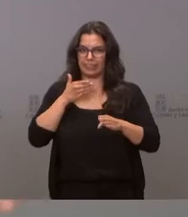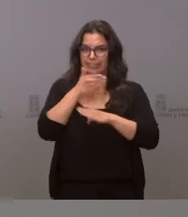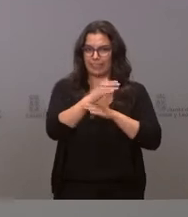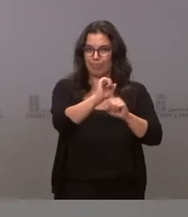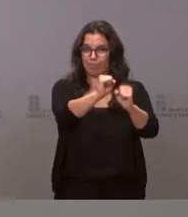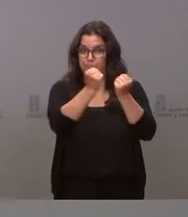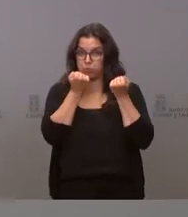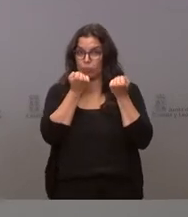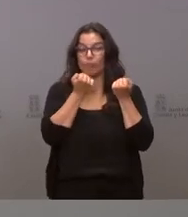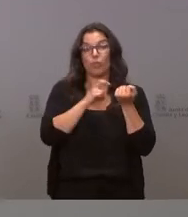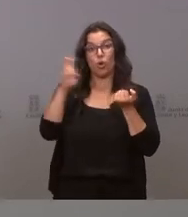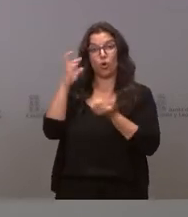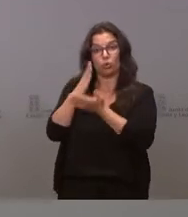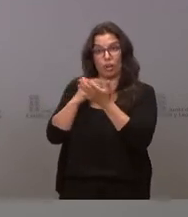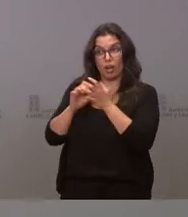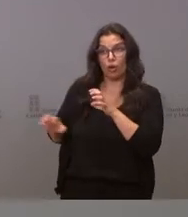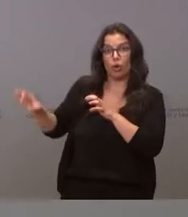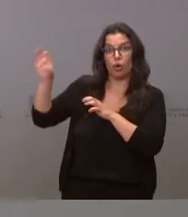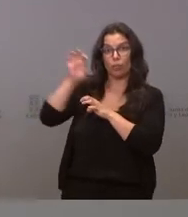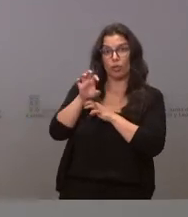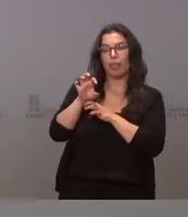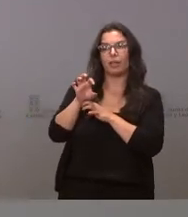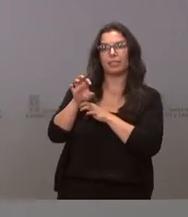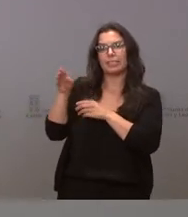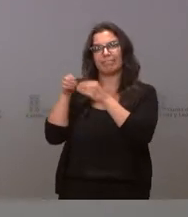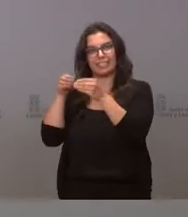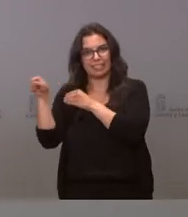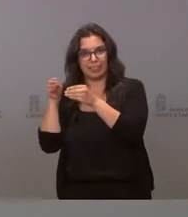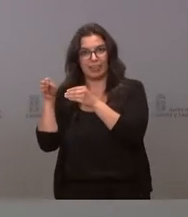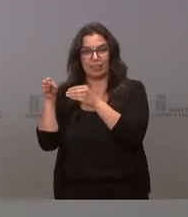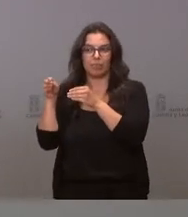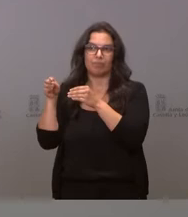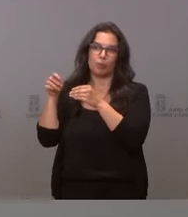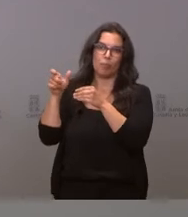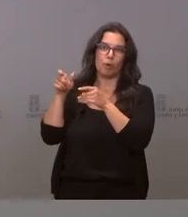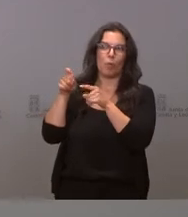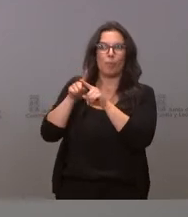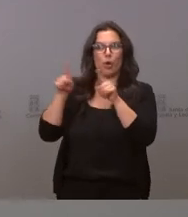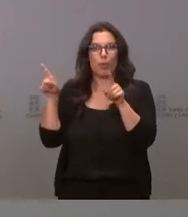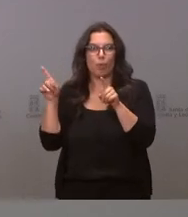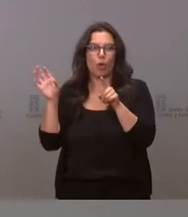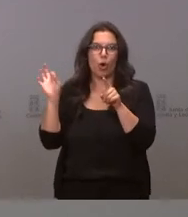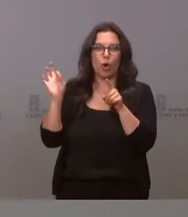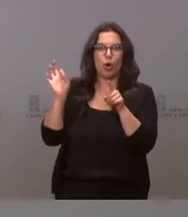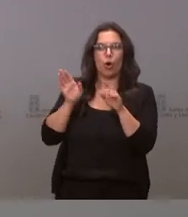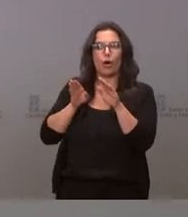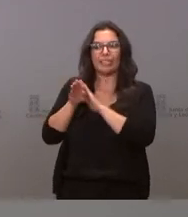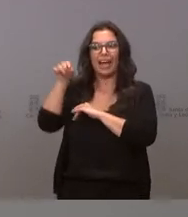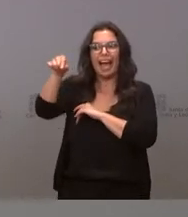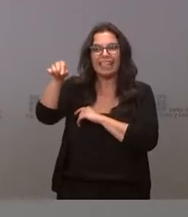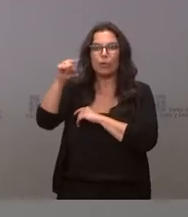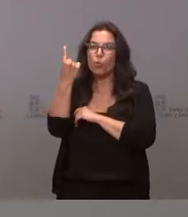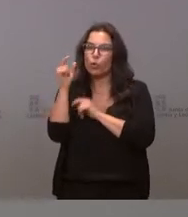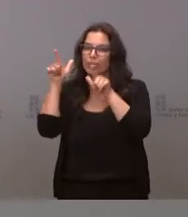contrario que en otras comunidades, la prohibición es absoluta porque hay otras comunidades donde se les prohíbe o se autoprohíben entrar en un determinado local o